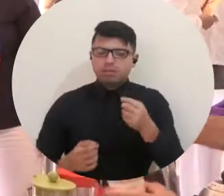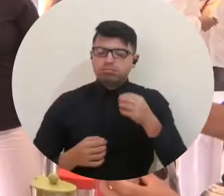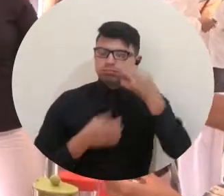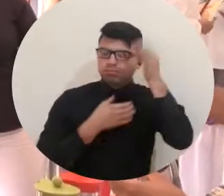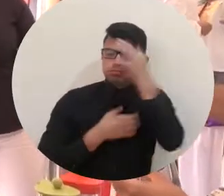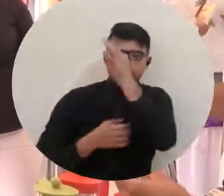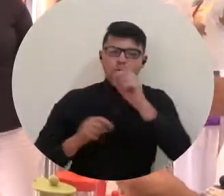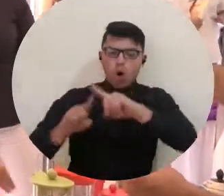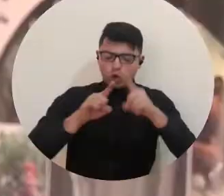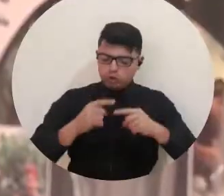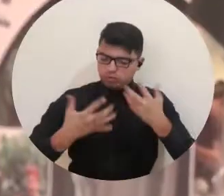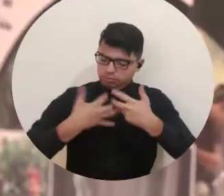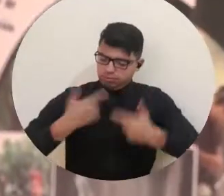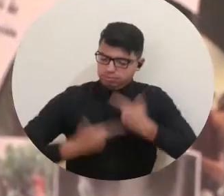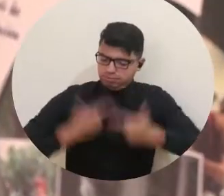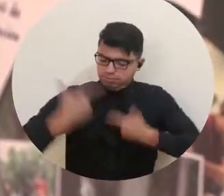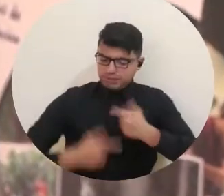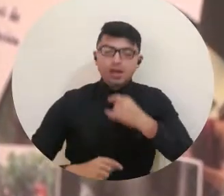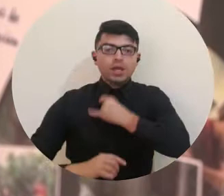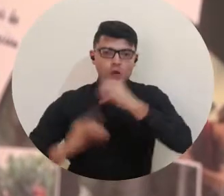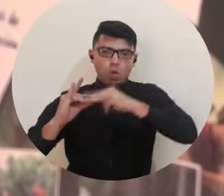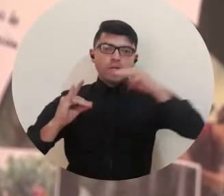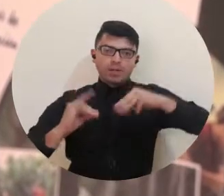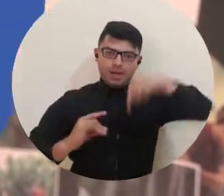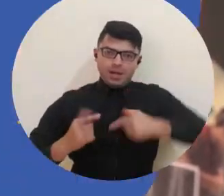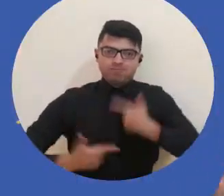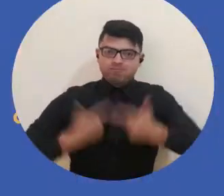Centro de Innovación y Emprendimiento de Unimagdalena.